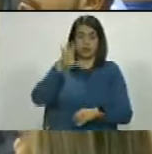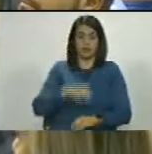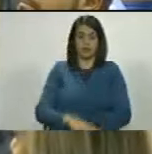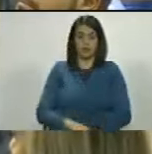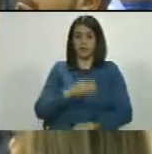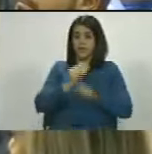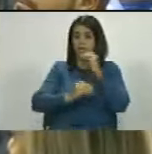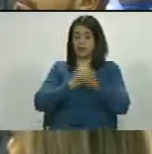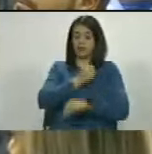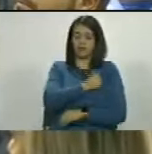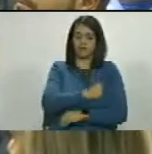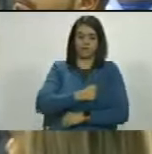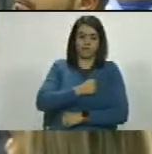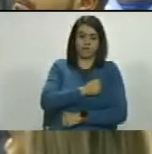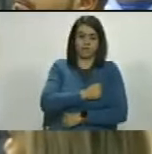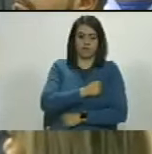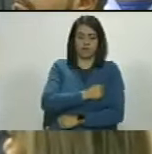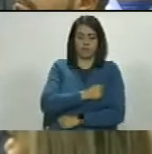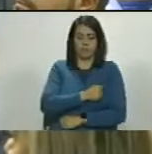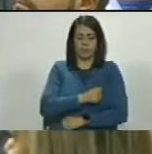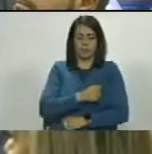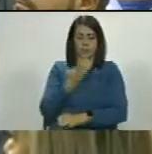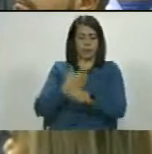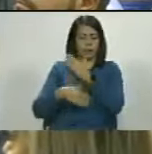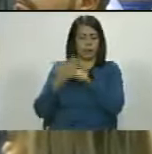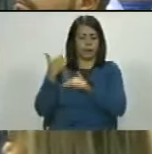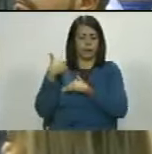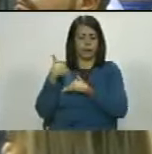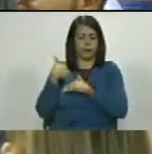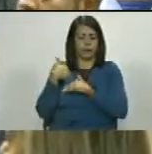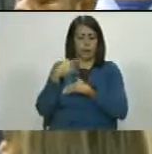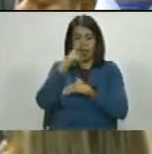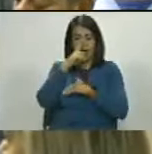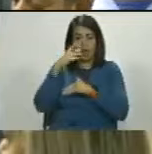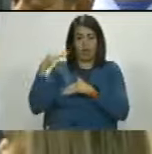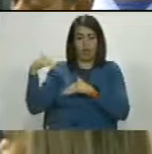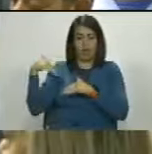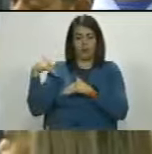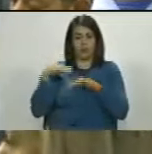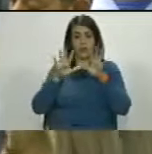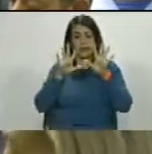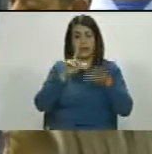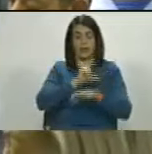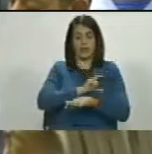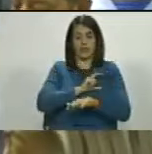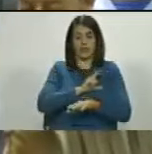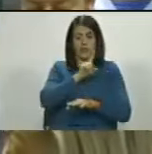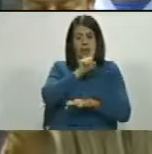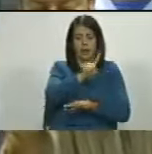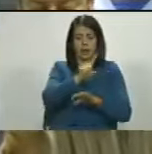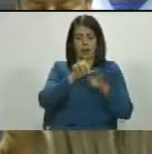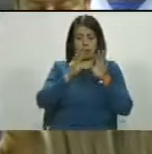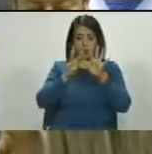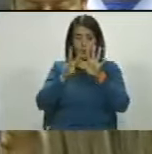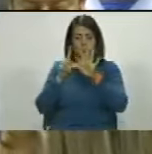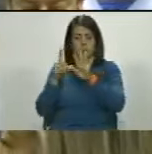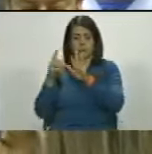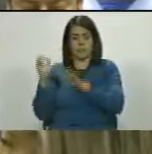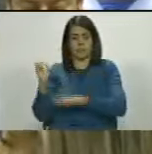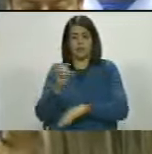Un hecho lamentable que ocurrió hace ya varios años, que es el 10 de enero de 1860.